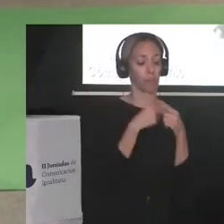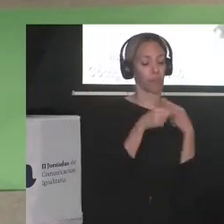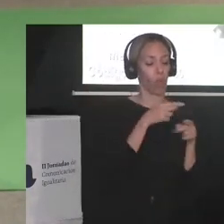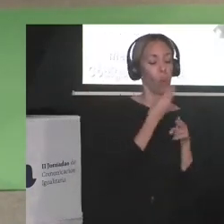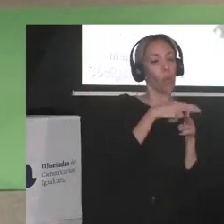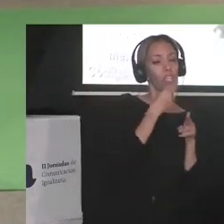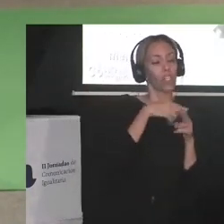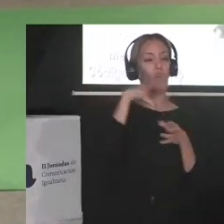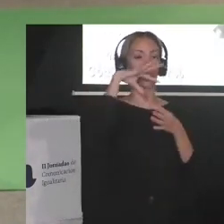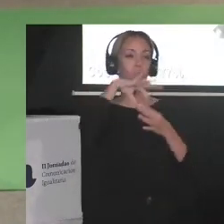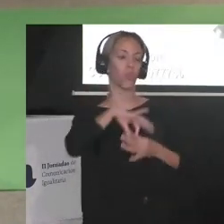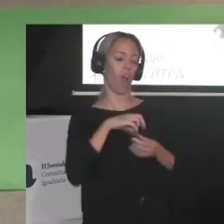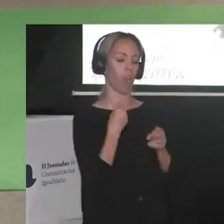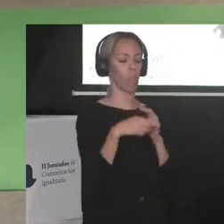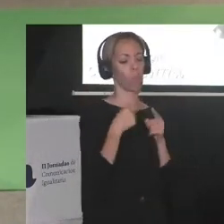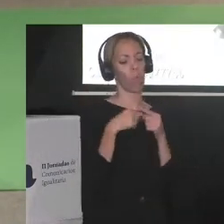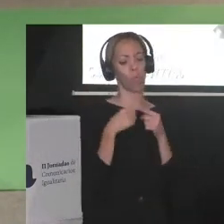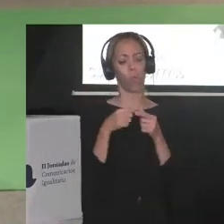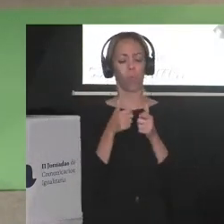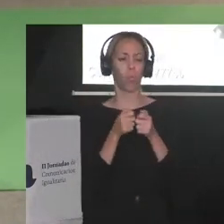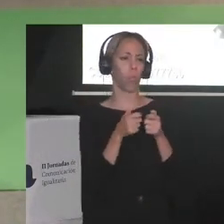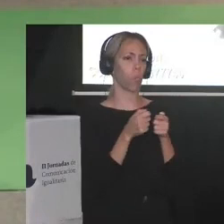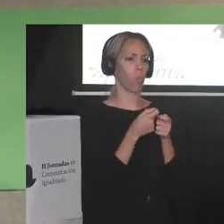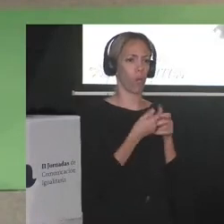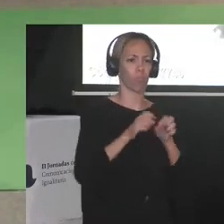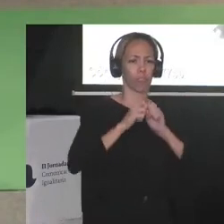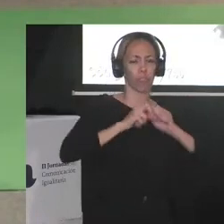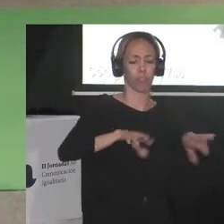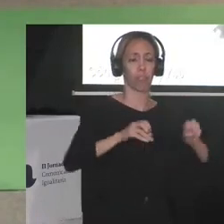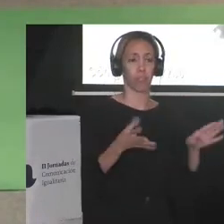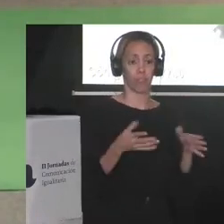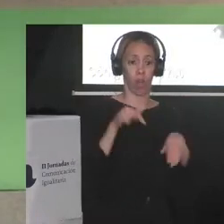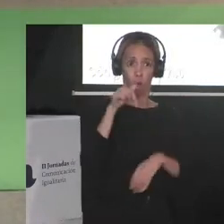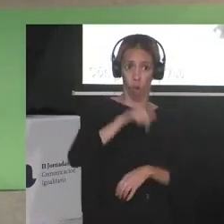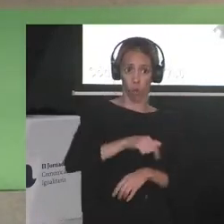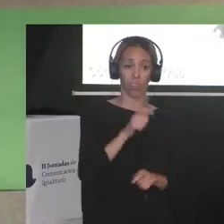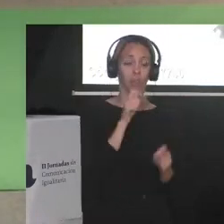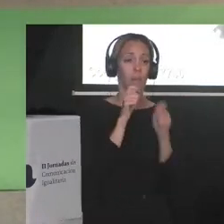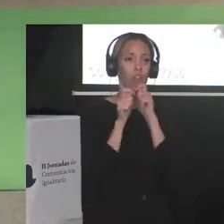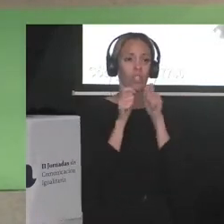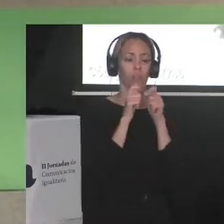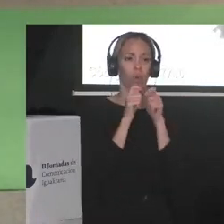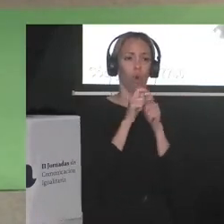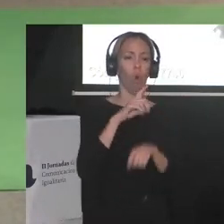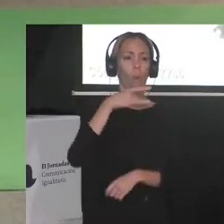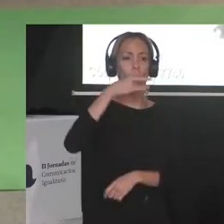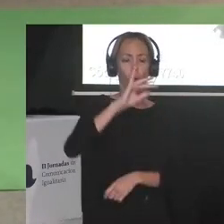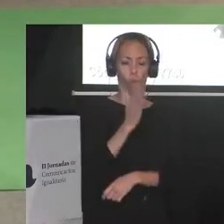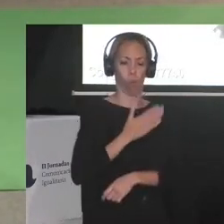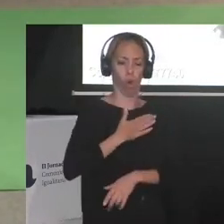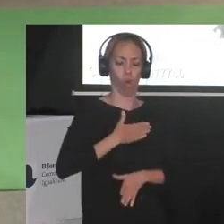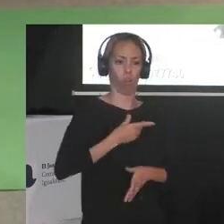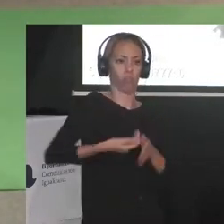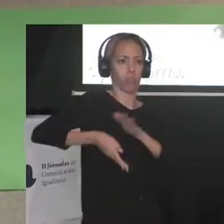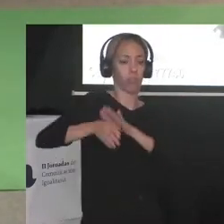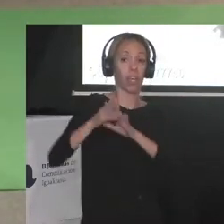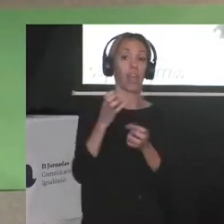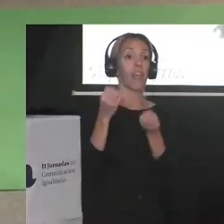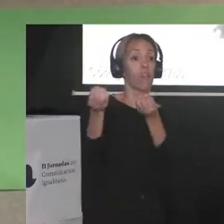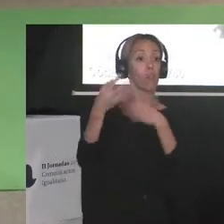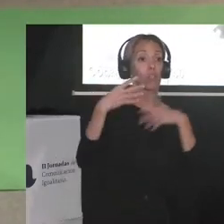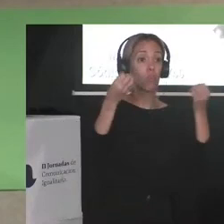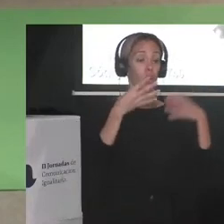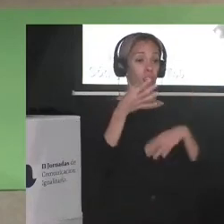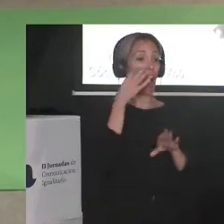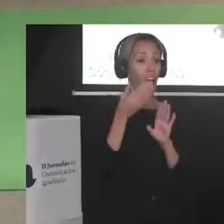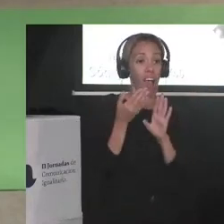y espirituales hoy quiero recordar que existen monopolios periodísticos y que por eso la información que te llega por todos lados está